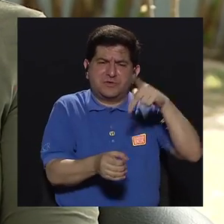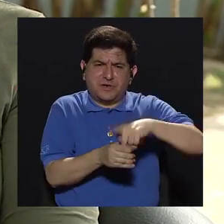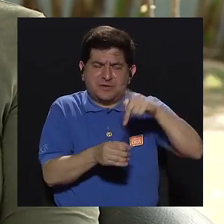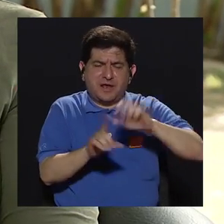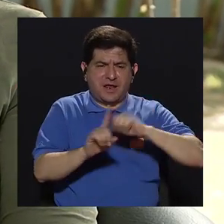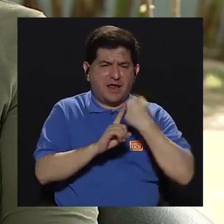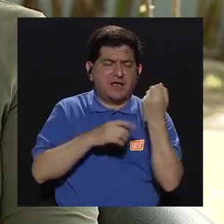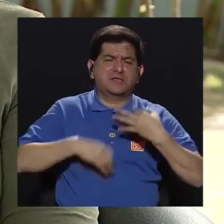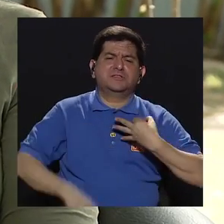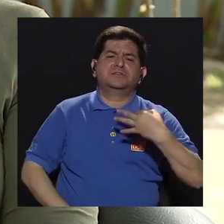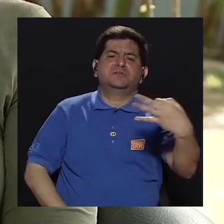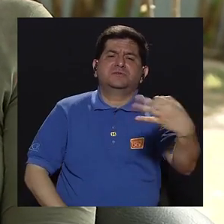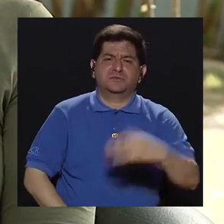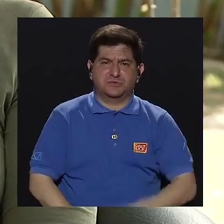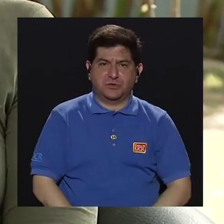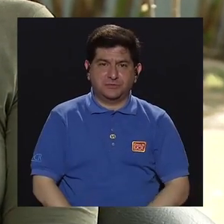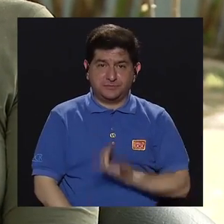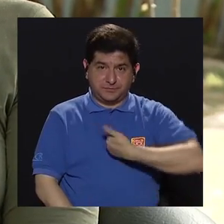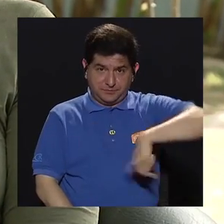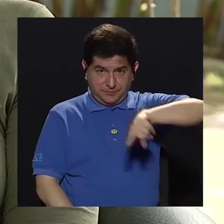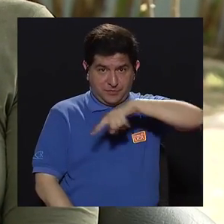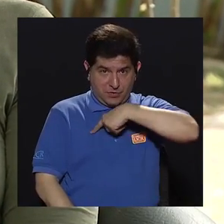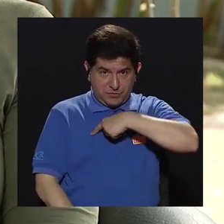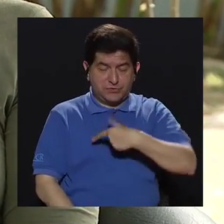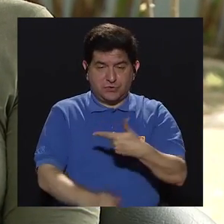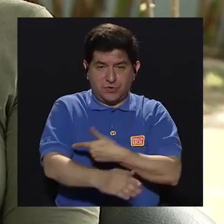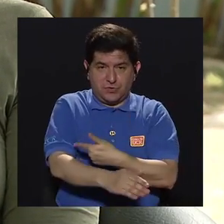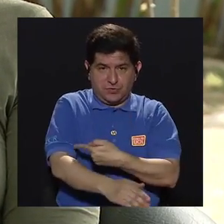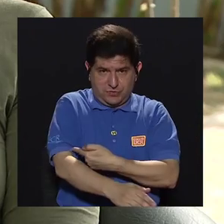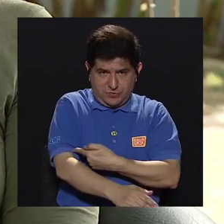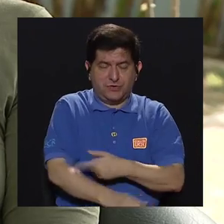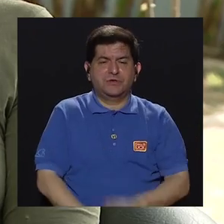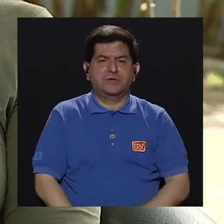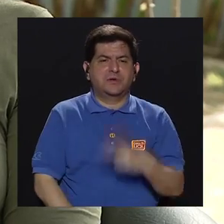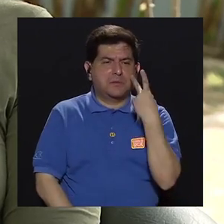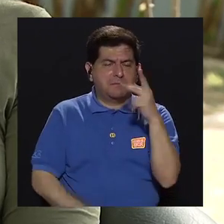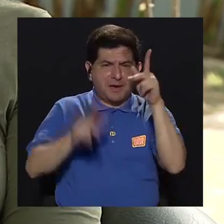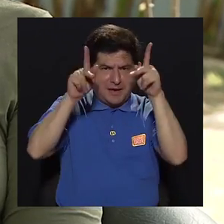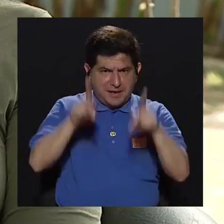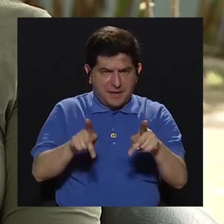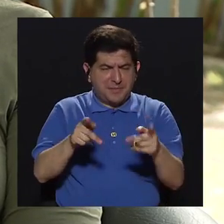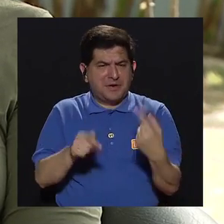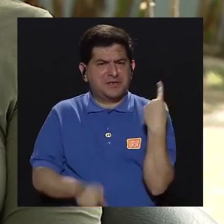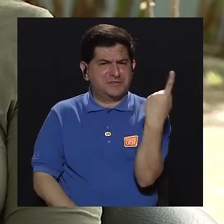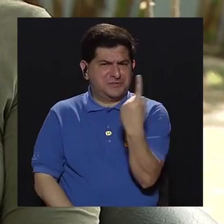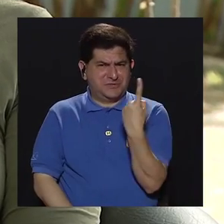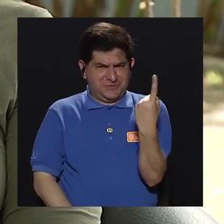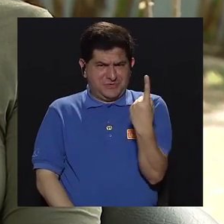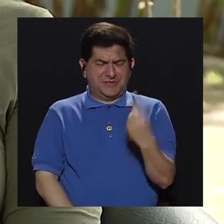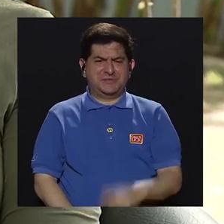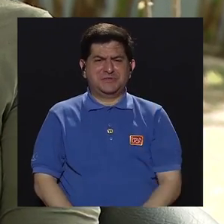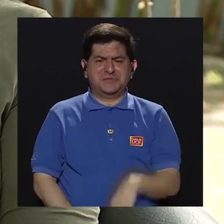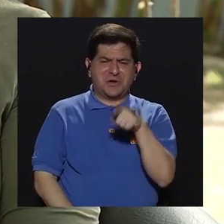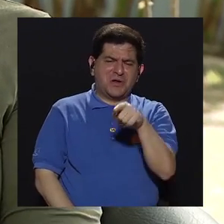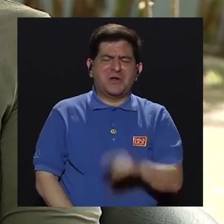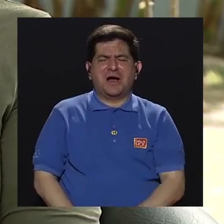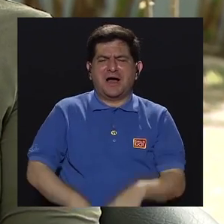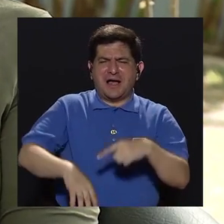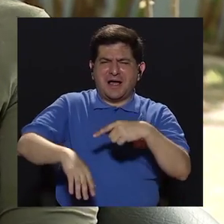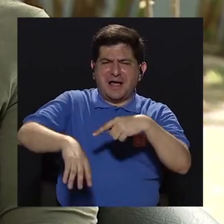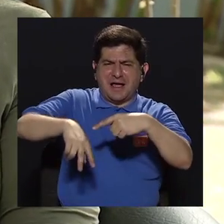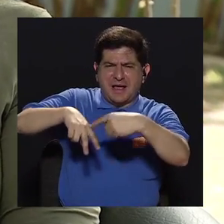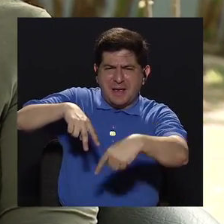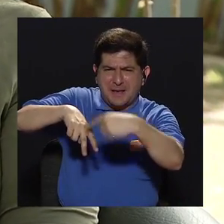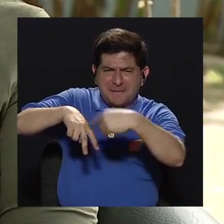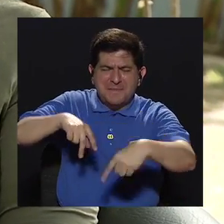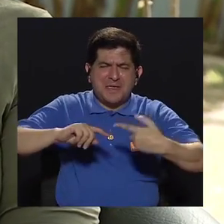situaciones cotidianas. Para nosotros en enfermería no solo vemos a la persona como una pierna que duele,